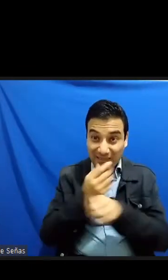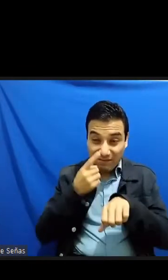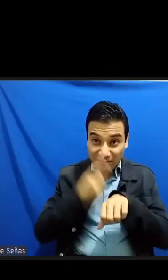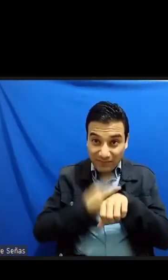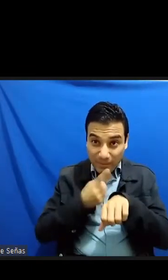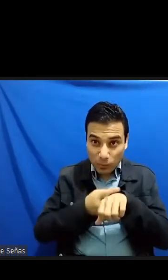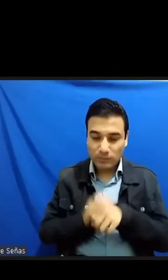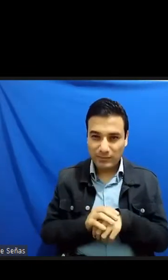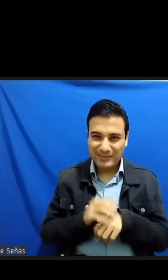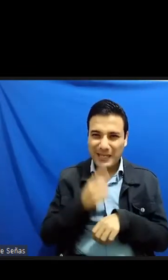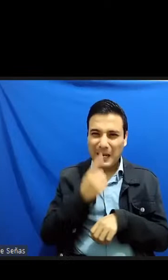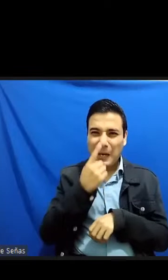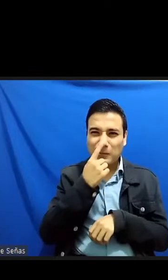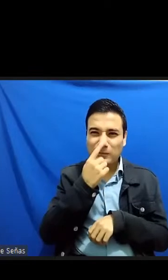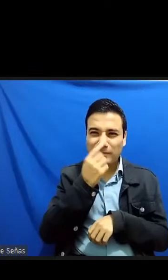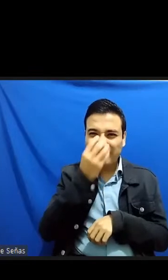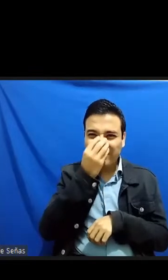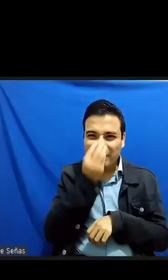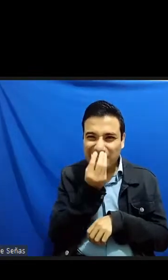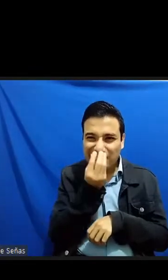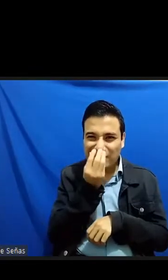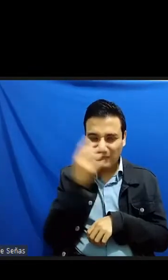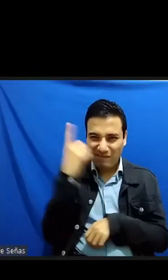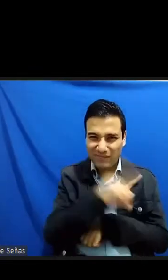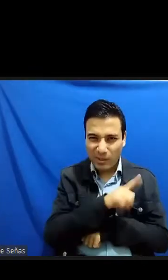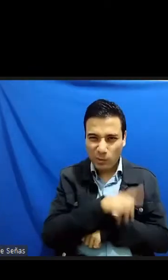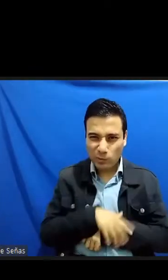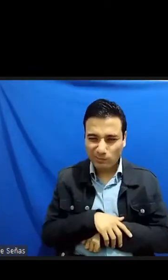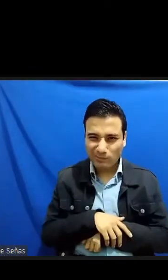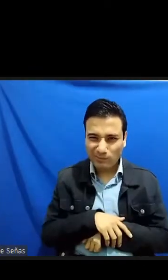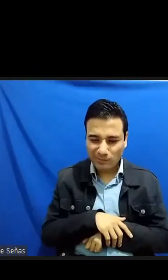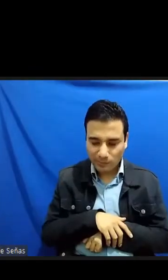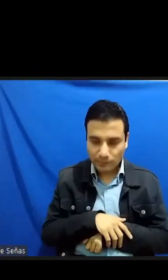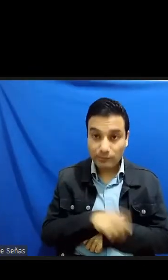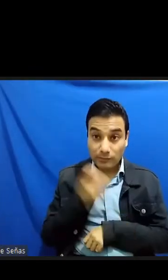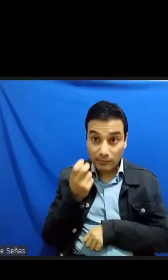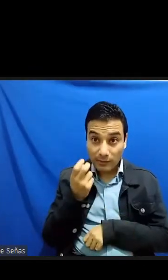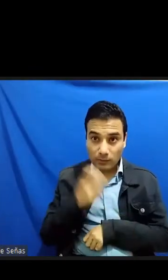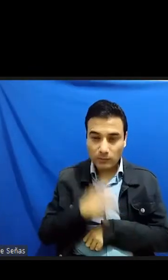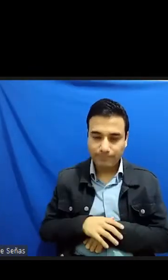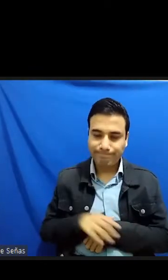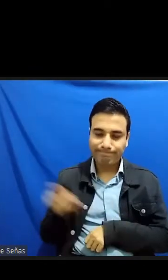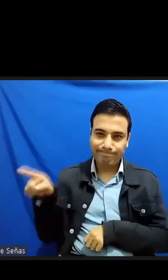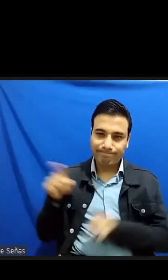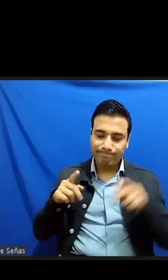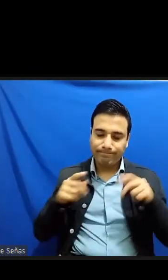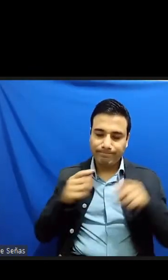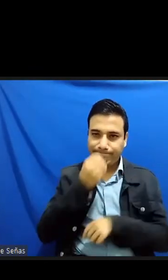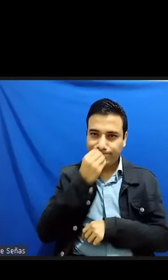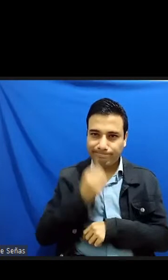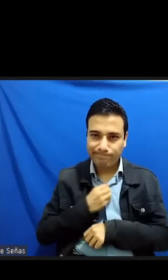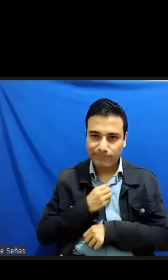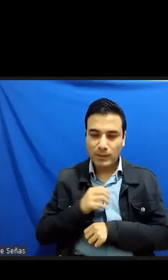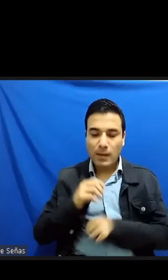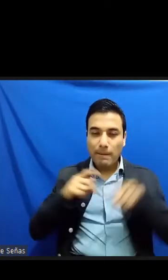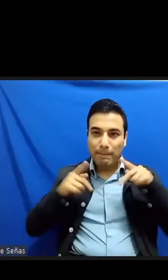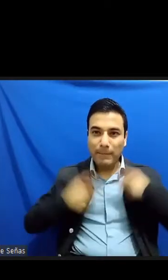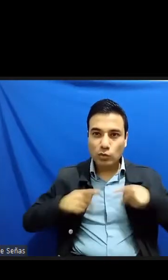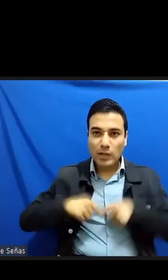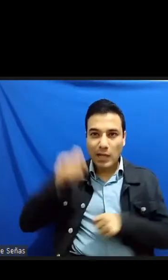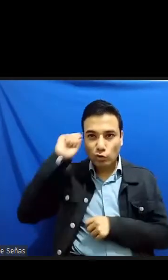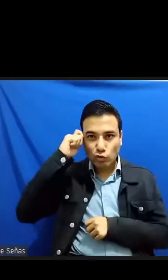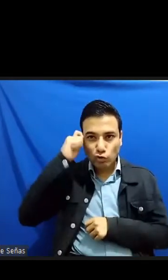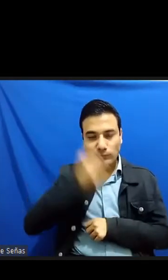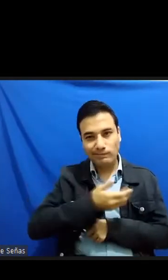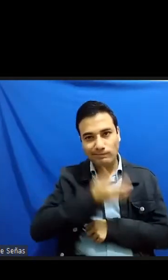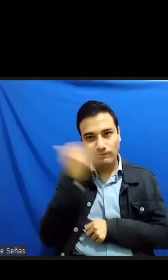nariz fuera de todas proporciones que lo obligó incluso a contratar a un lacayo con el único fin de